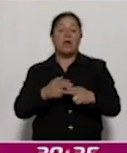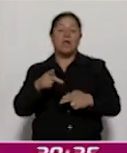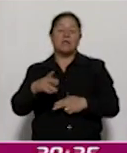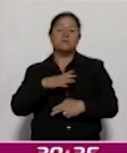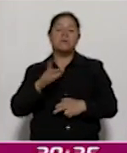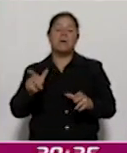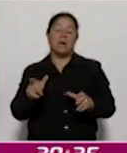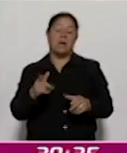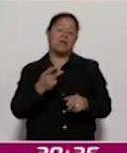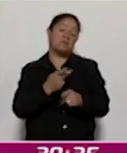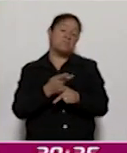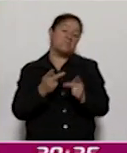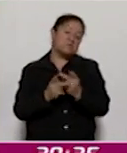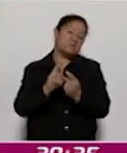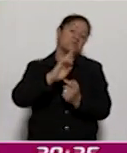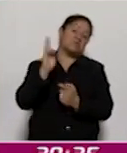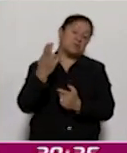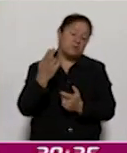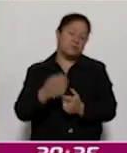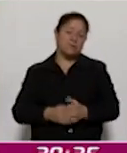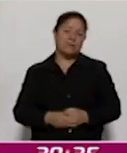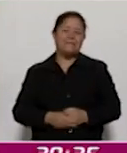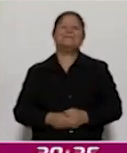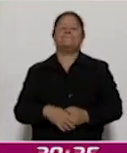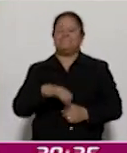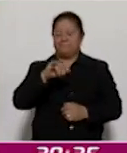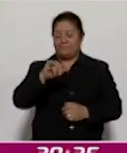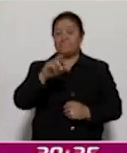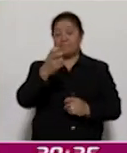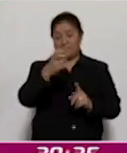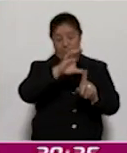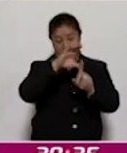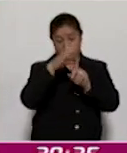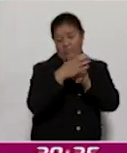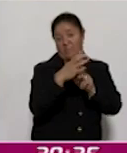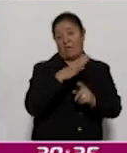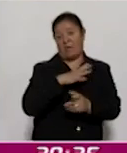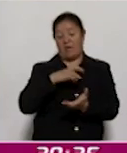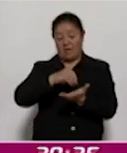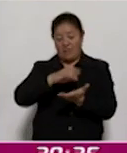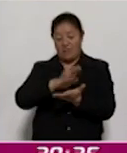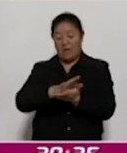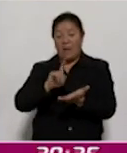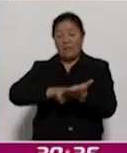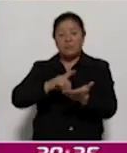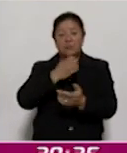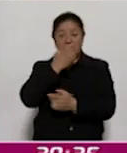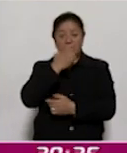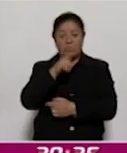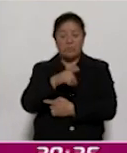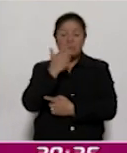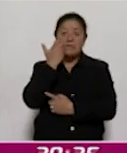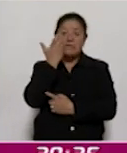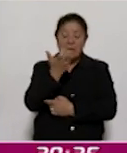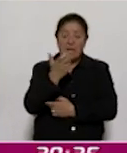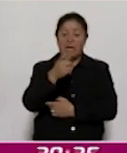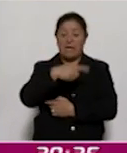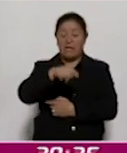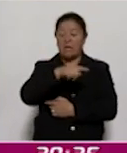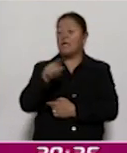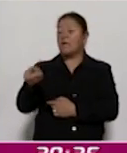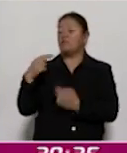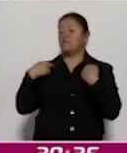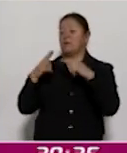lo que es medio superior y superior. Sí, precisamente estos comités que están instalados en las escuelas buscan que las y los docentes se